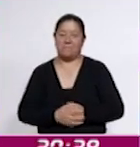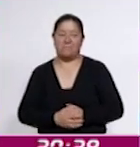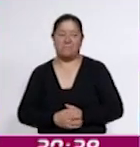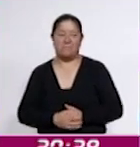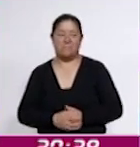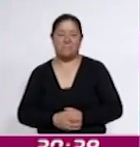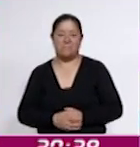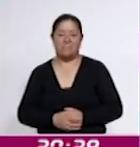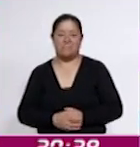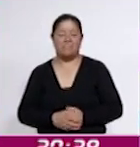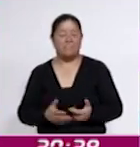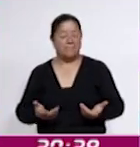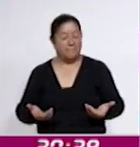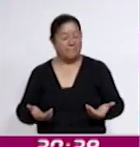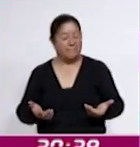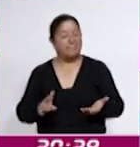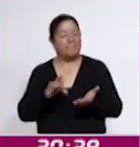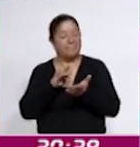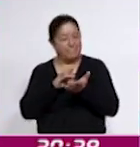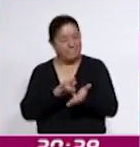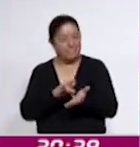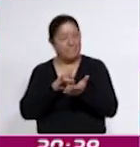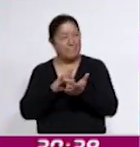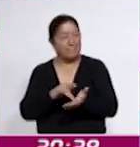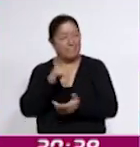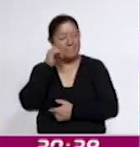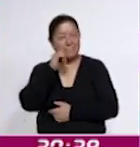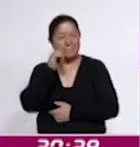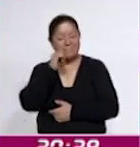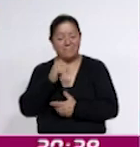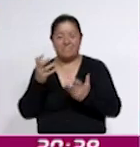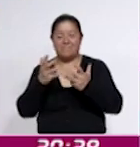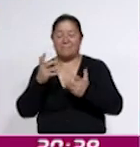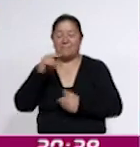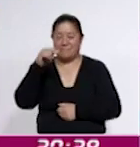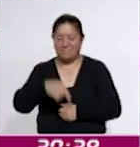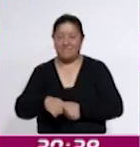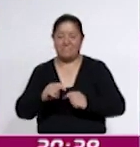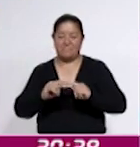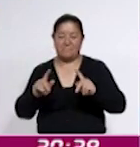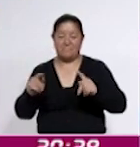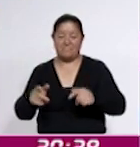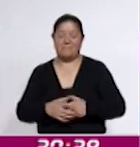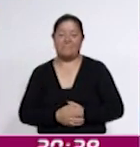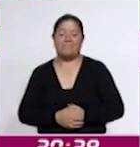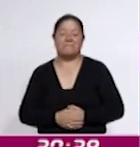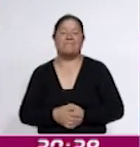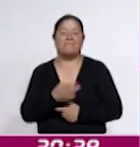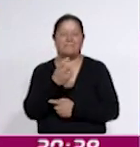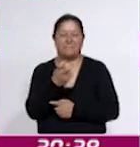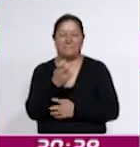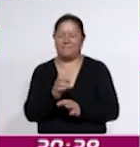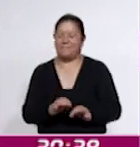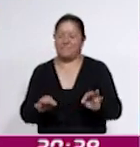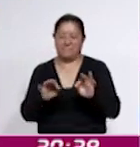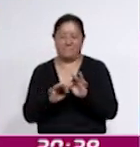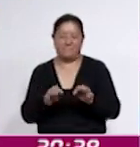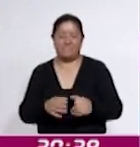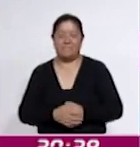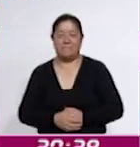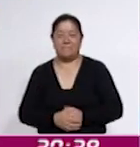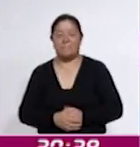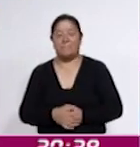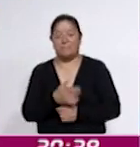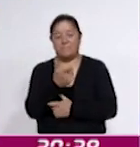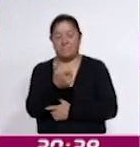A apoyar, apoyar siempre lo hecho en Tlaxcala, que precisamente esto da pauta a que la economía de